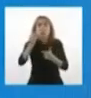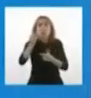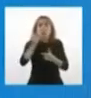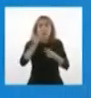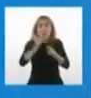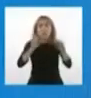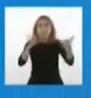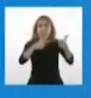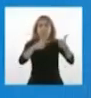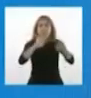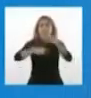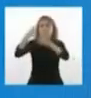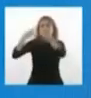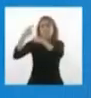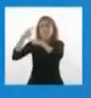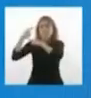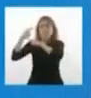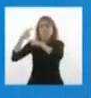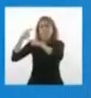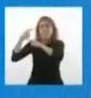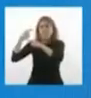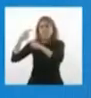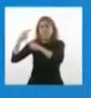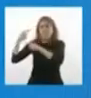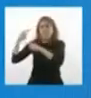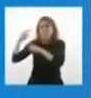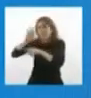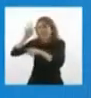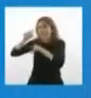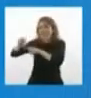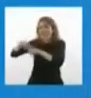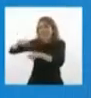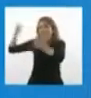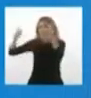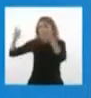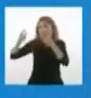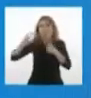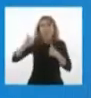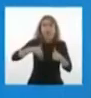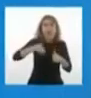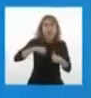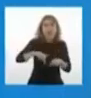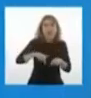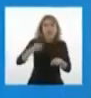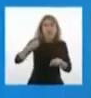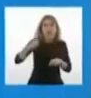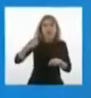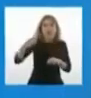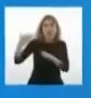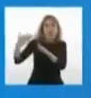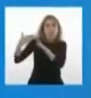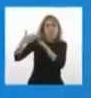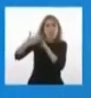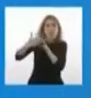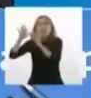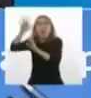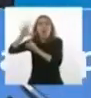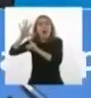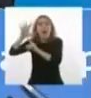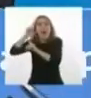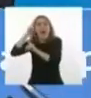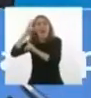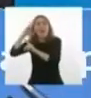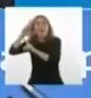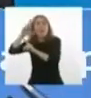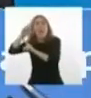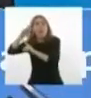quiso, porque este fue el objetivo, ensalzar a los europeos, las críticas, por supuesto, en redes nos hicieron esperar, tachándolo de